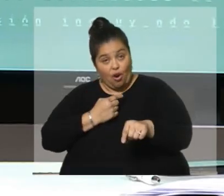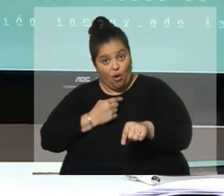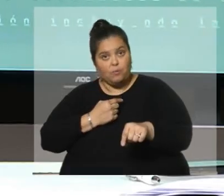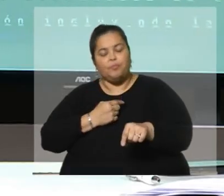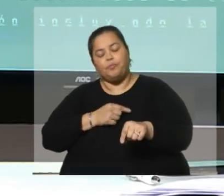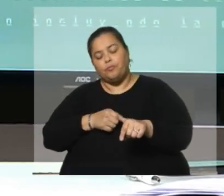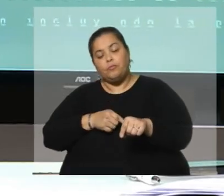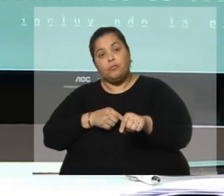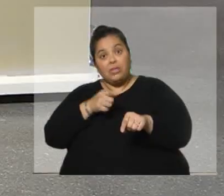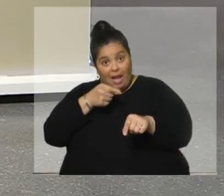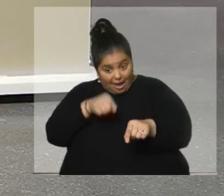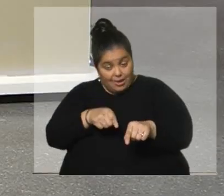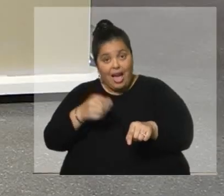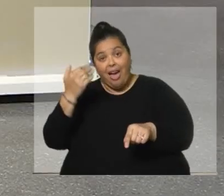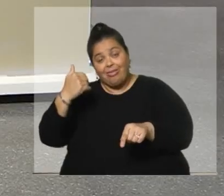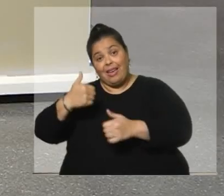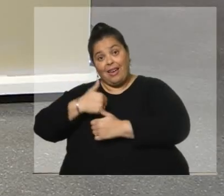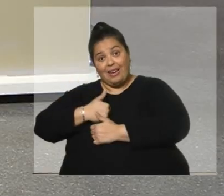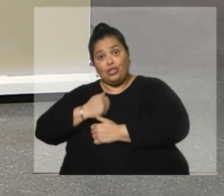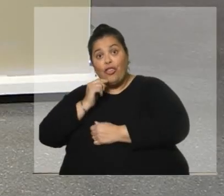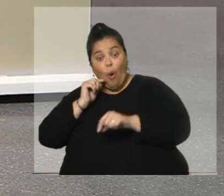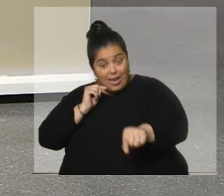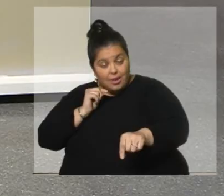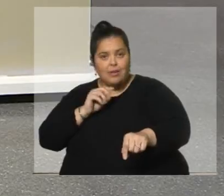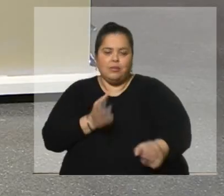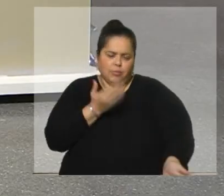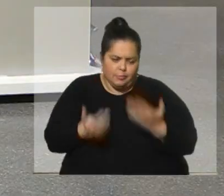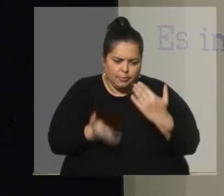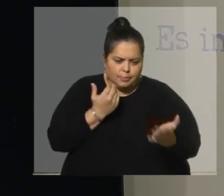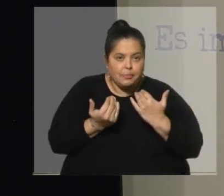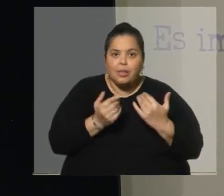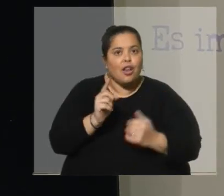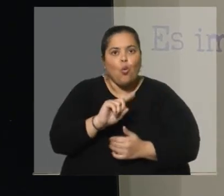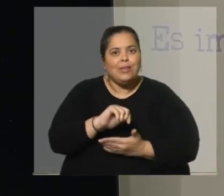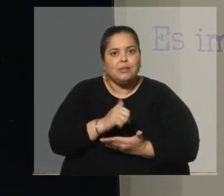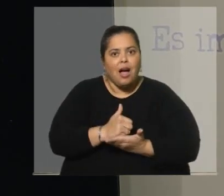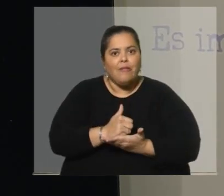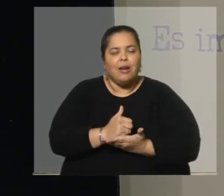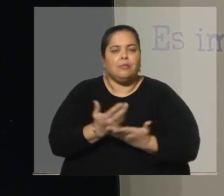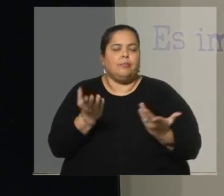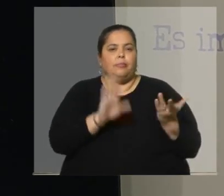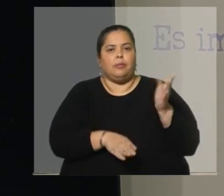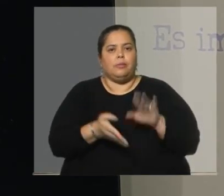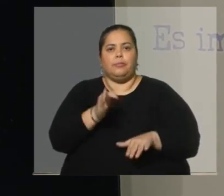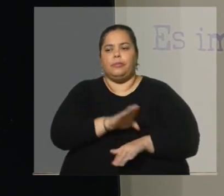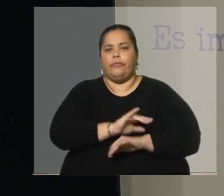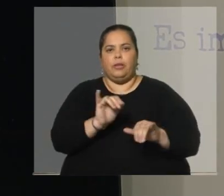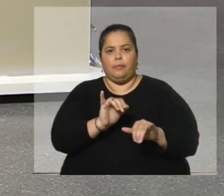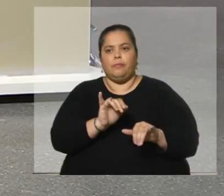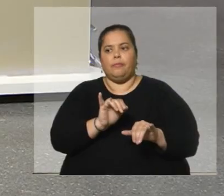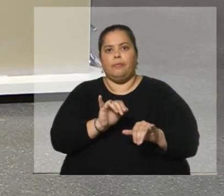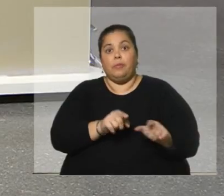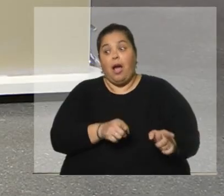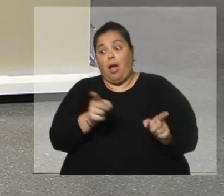dicen algunos. Bueno. Se cuenta con que 135 metros es exacto según la Antropóloga Lusiarda, ¿no? Ah, sí. No cambia mucho. Es el entorno